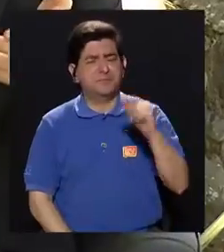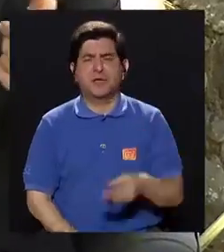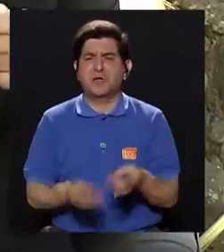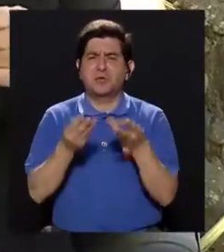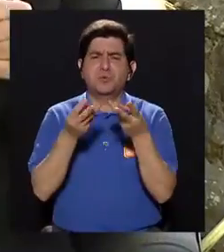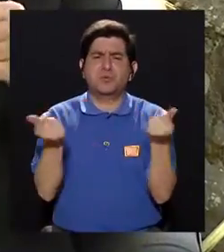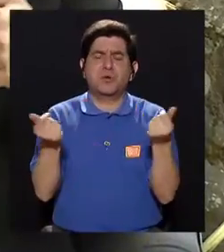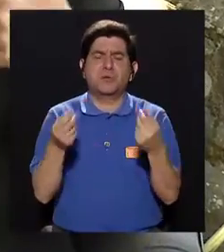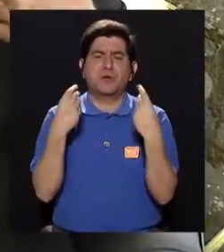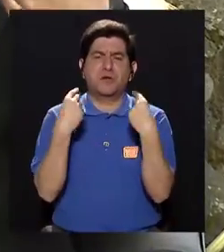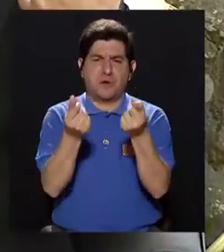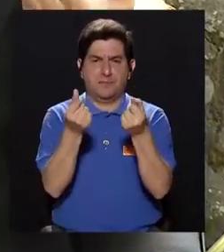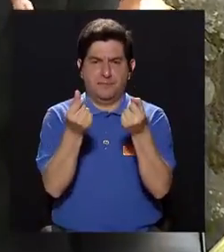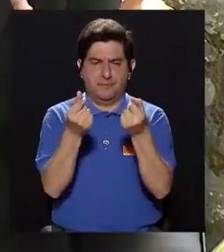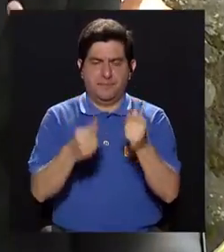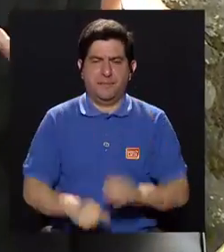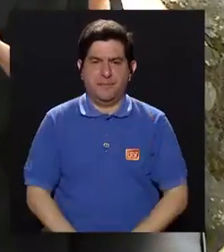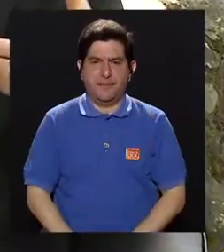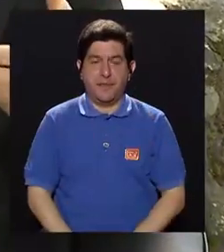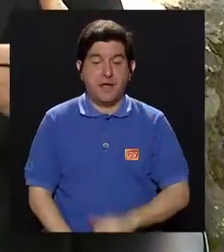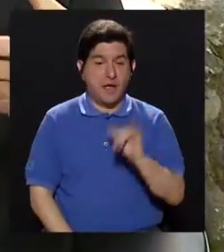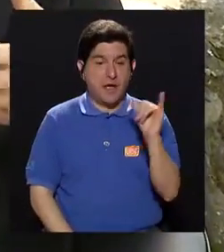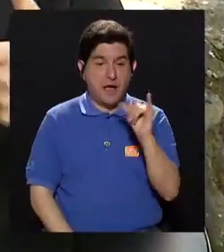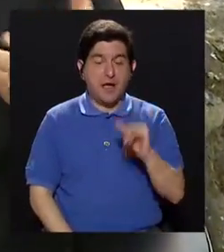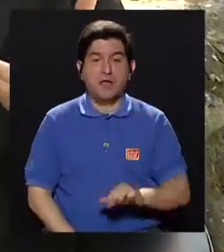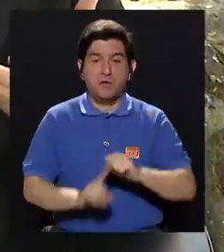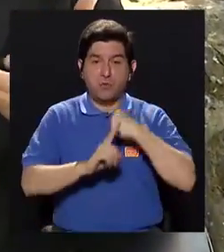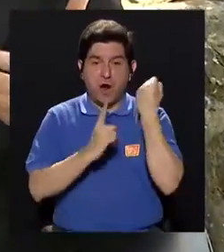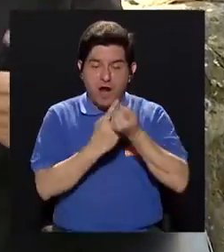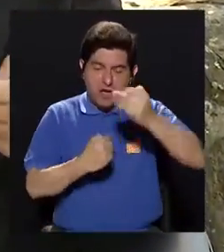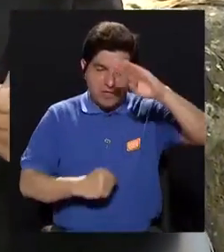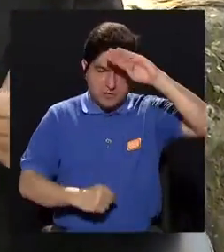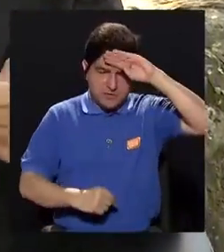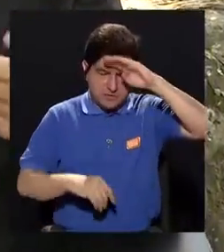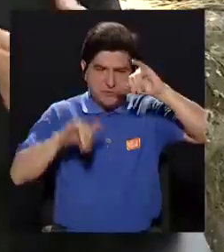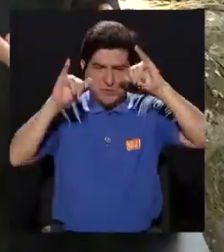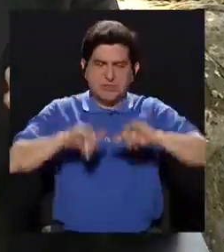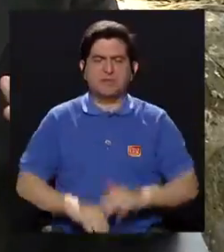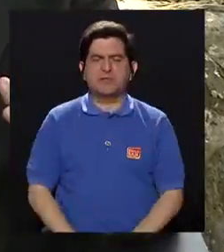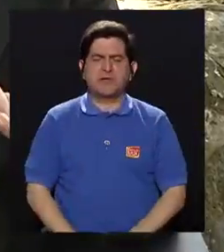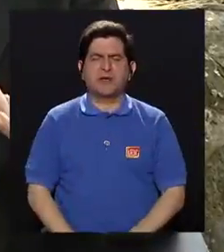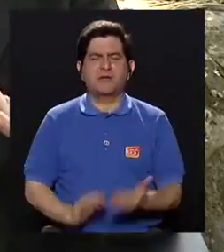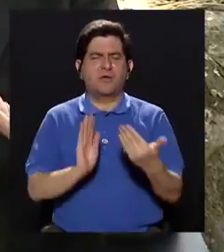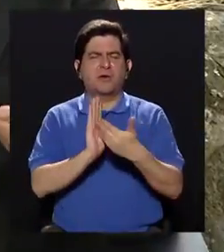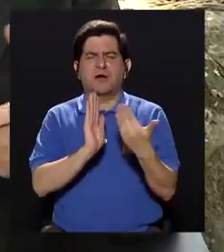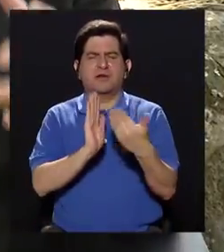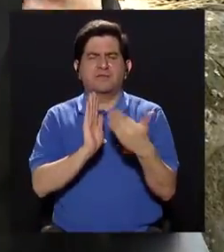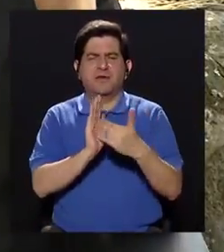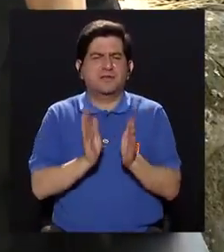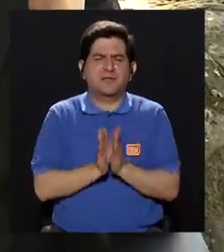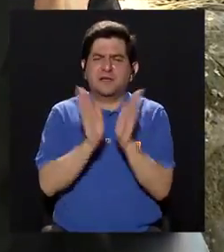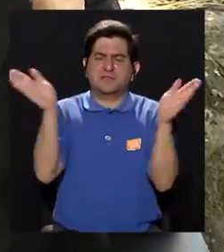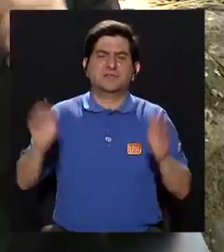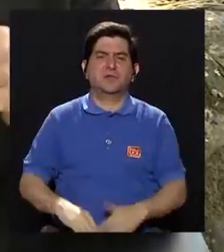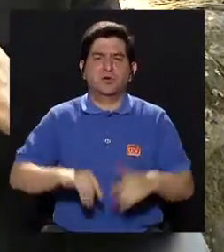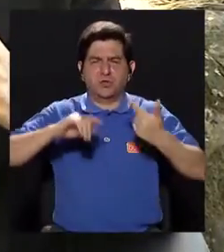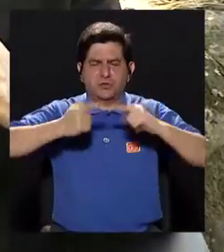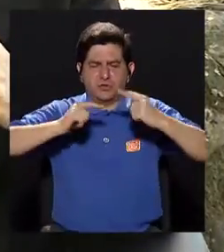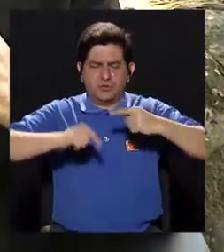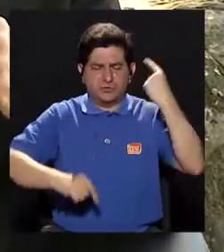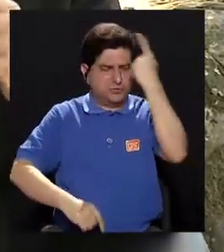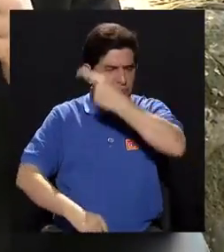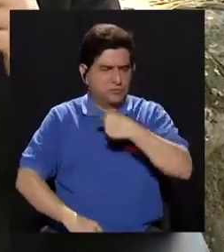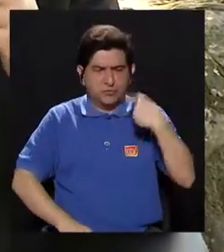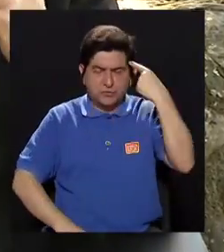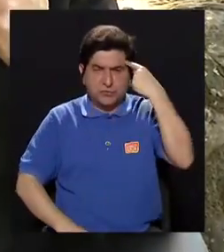y se resuelve rápidamente. Entonces, usualmente, coexiste este cuadro febril con un malestar general, va a haber cefalea,